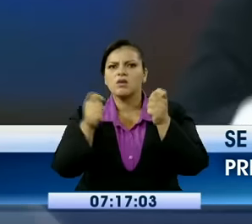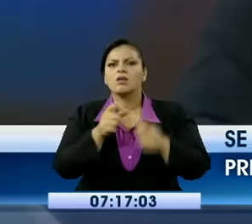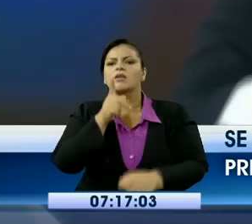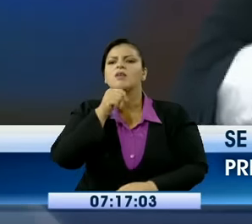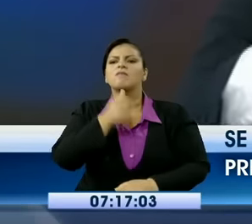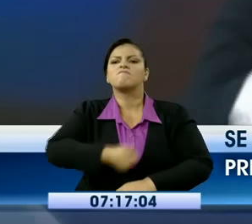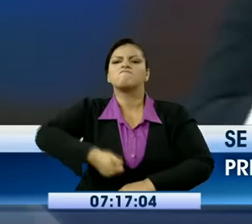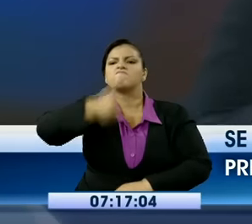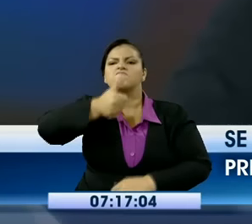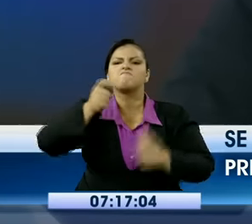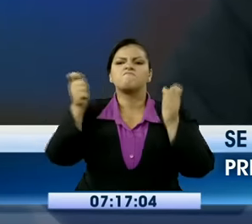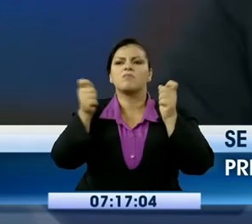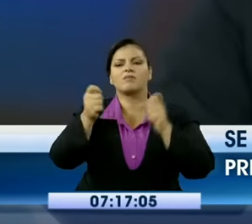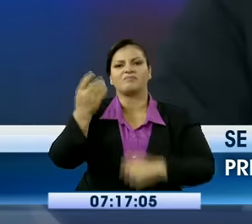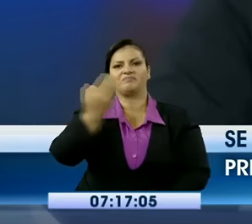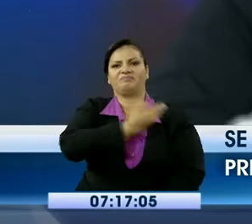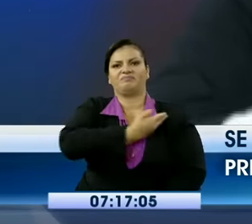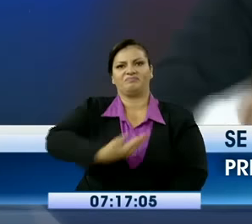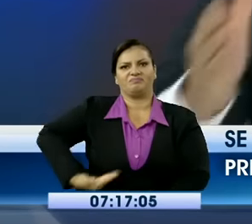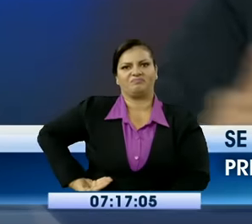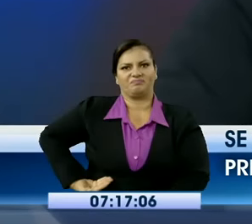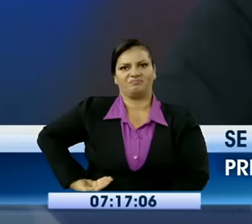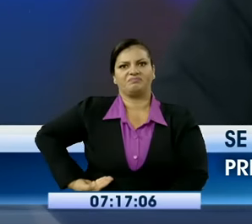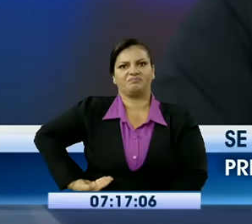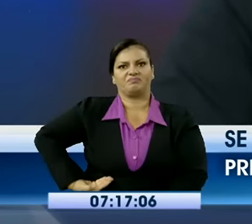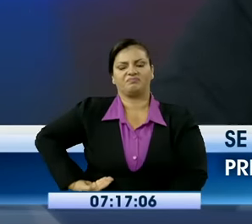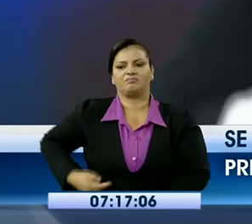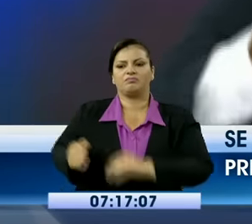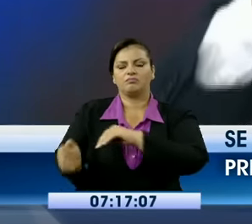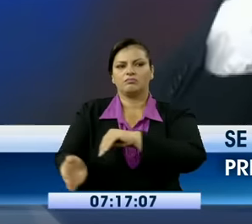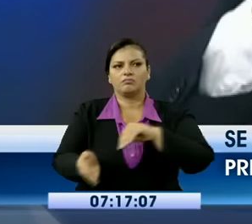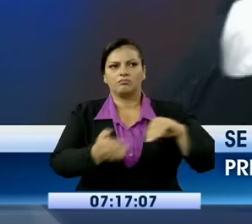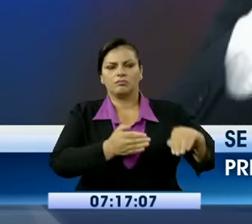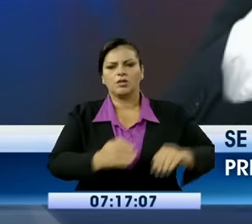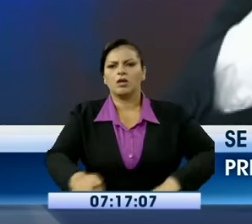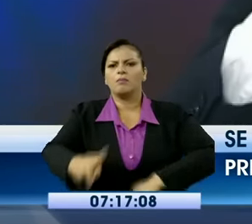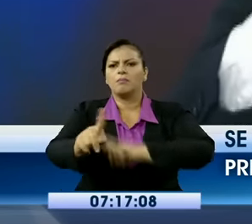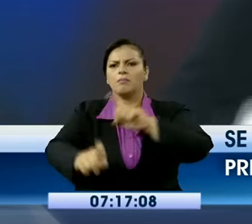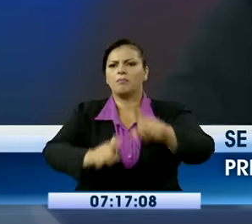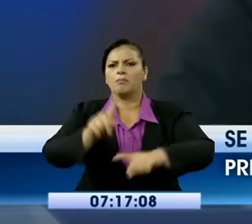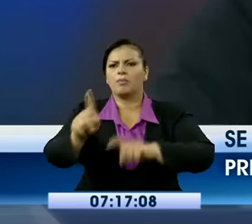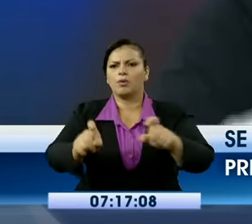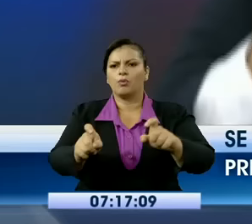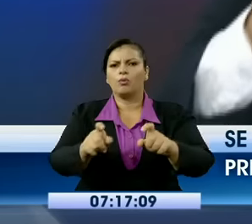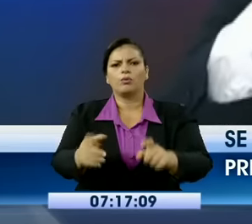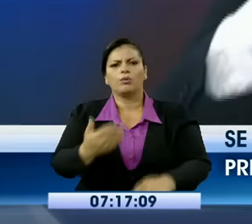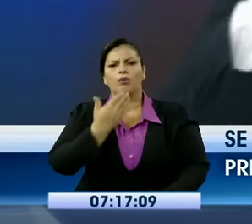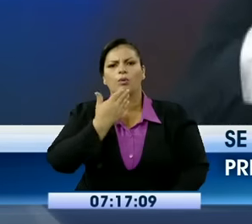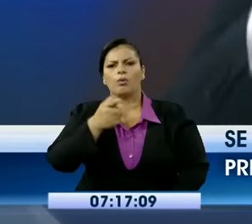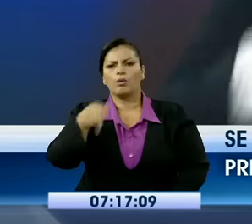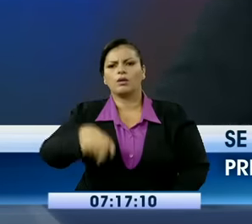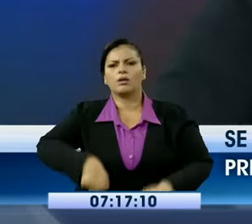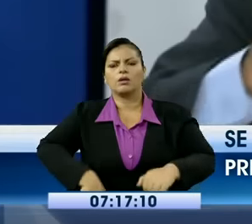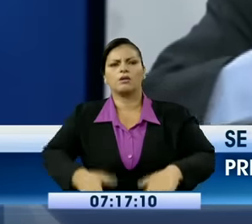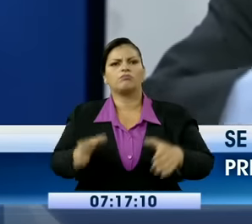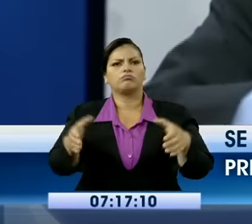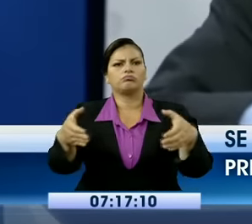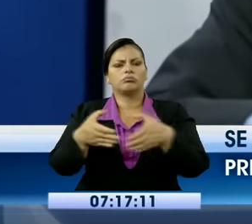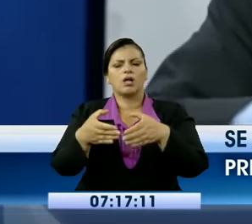consulta popular para que le des poderes independientes y una justicia transparente, una justicia ágil.